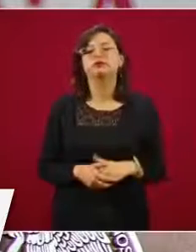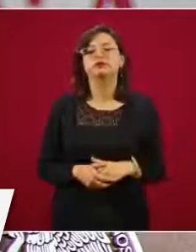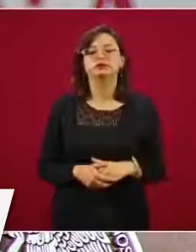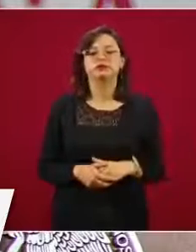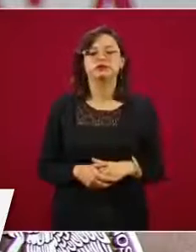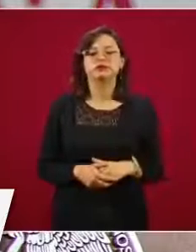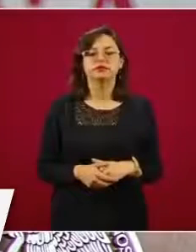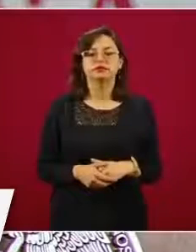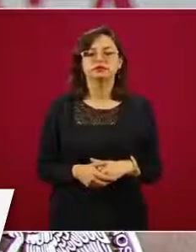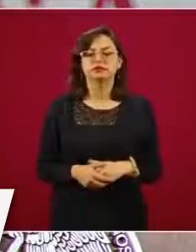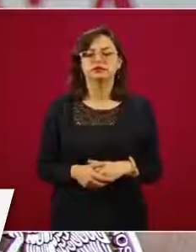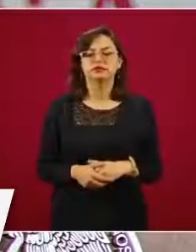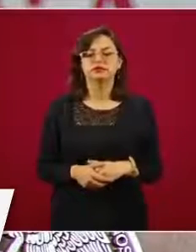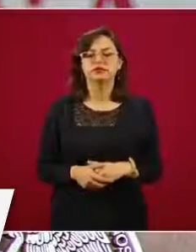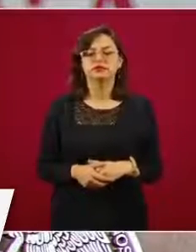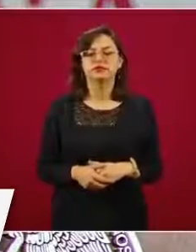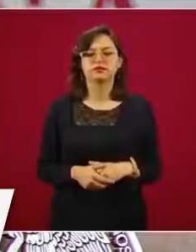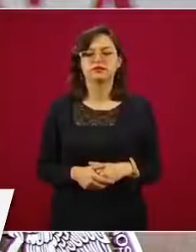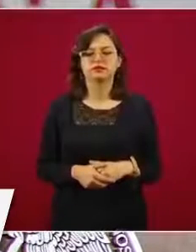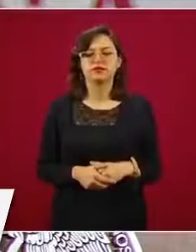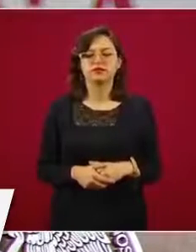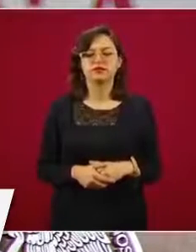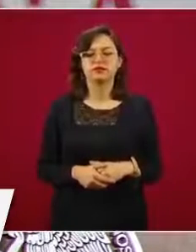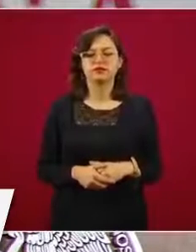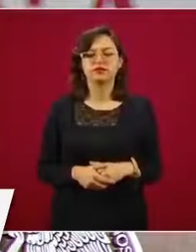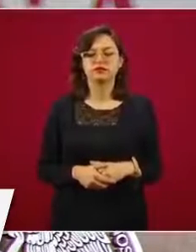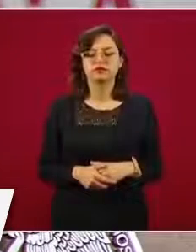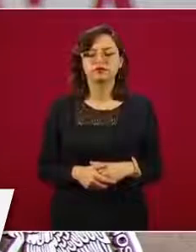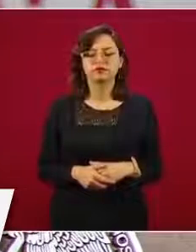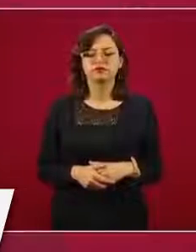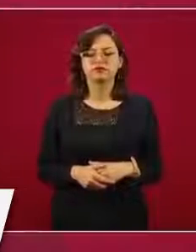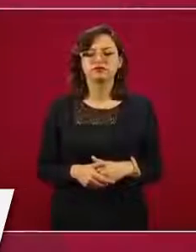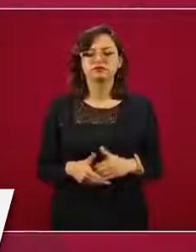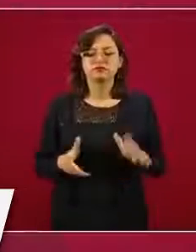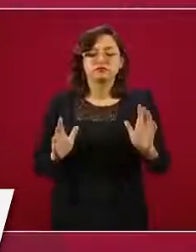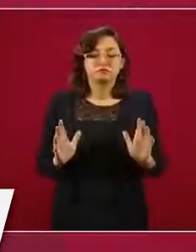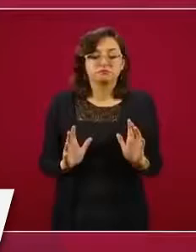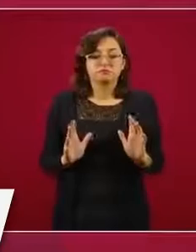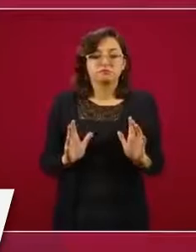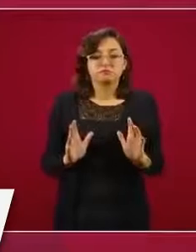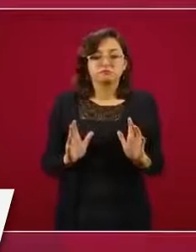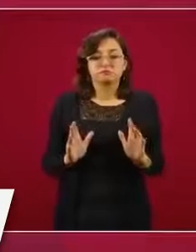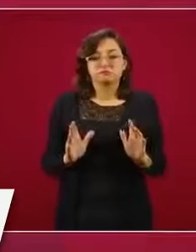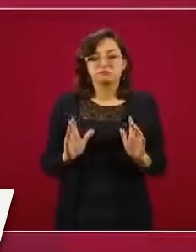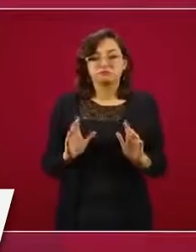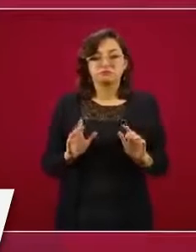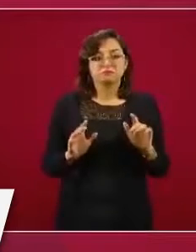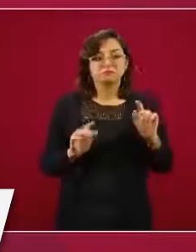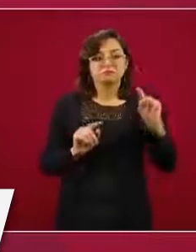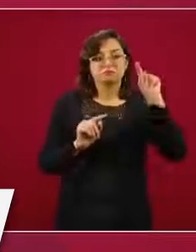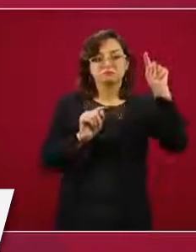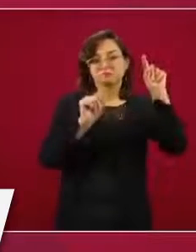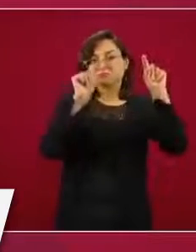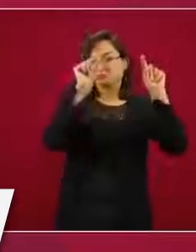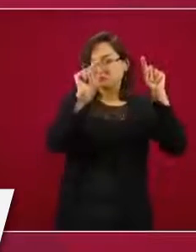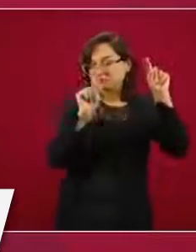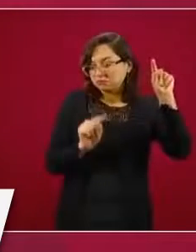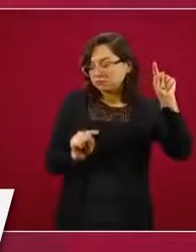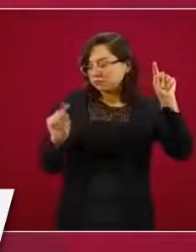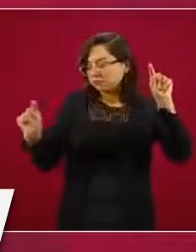etapa de afectación.